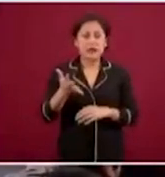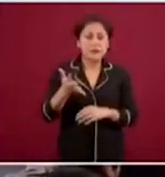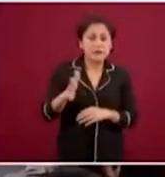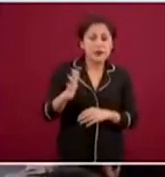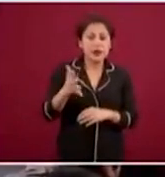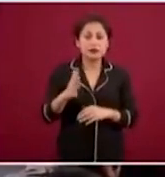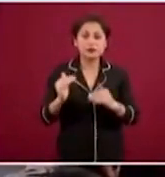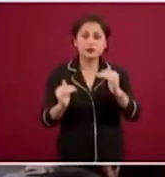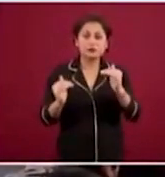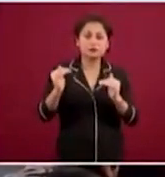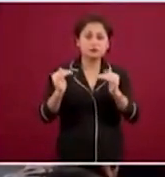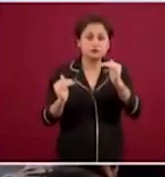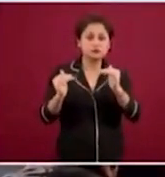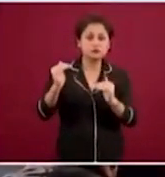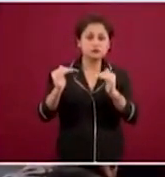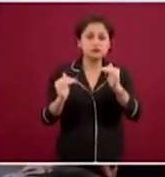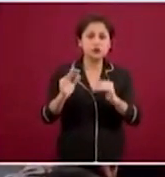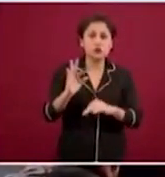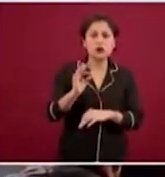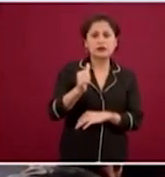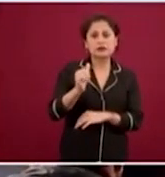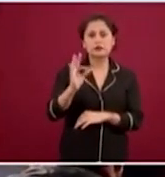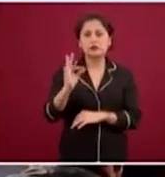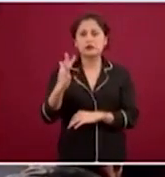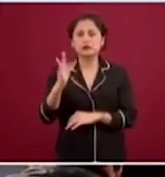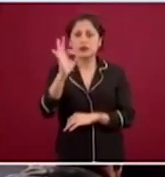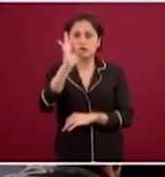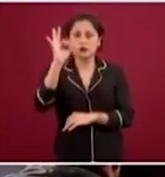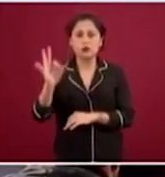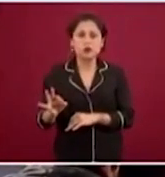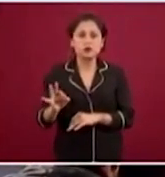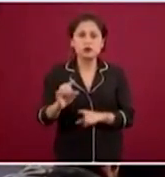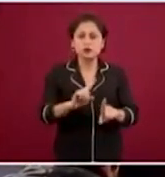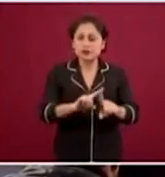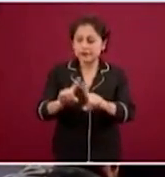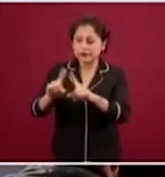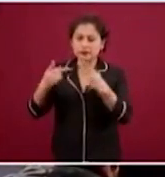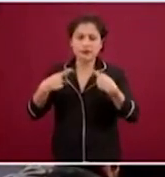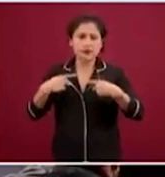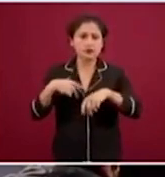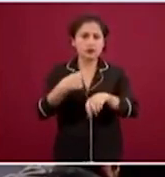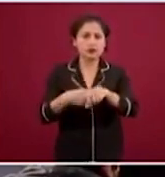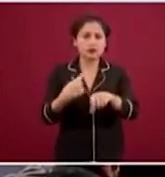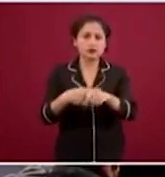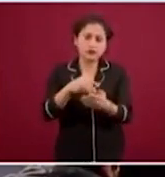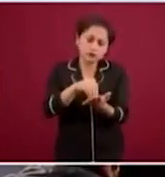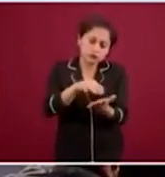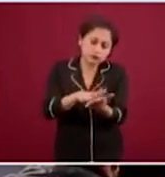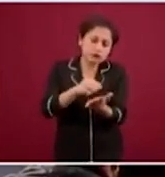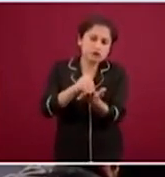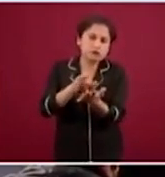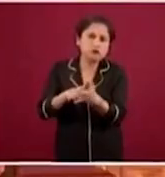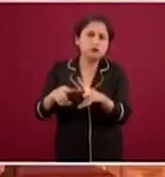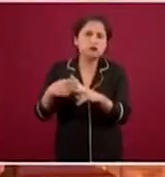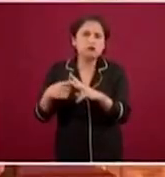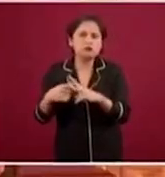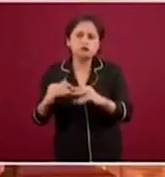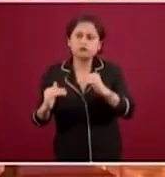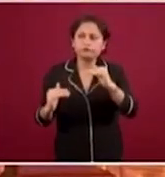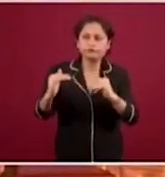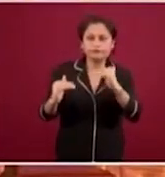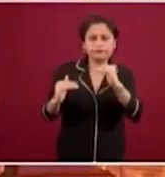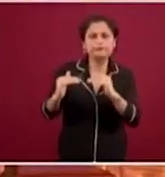entre un 46 y 45 por ciento de todos los casos confirmados en las últimas 24 horas en el mundo,